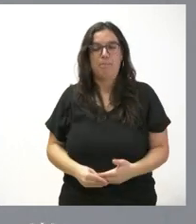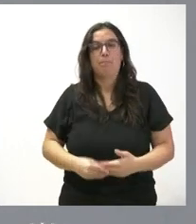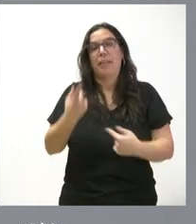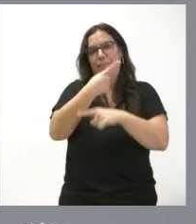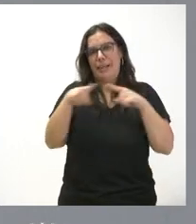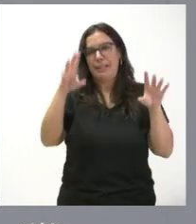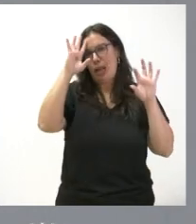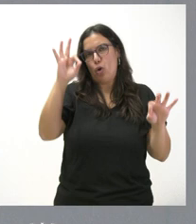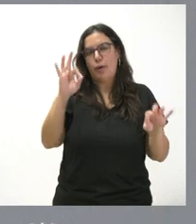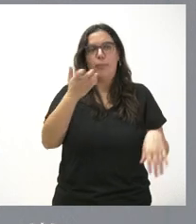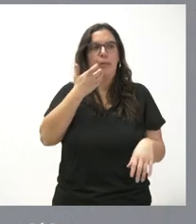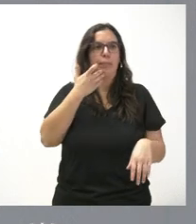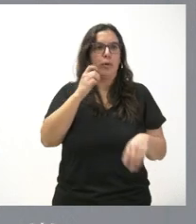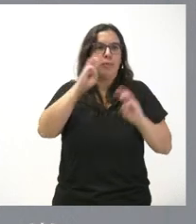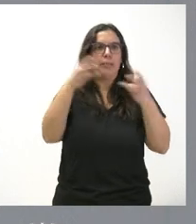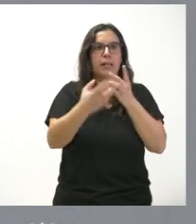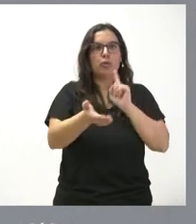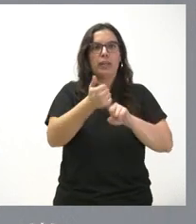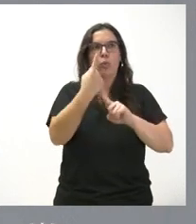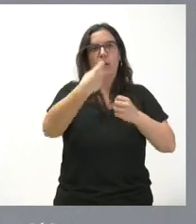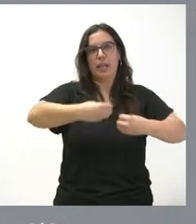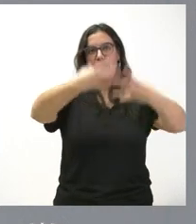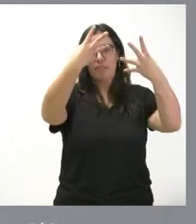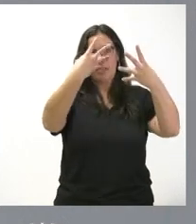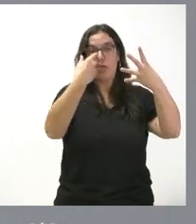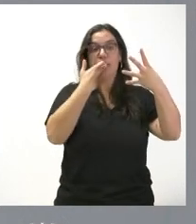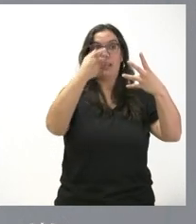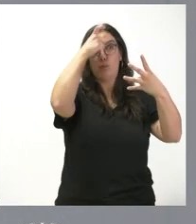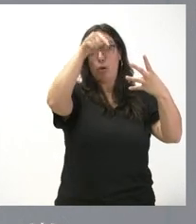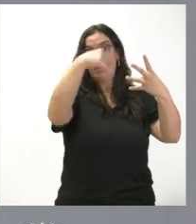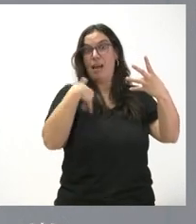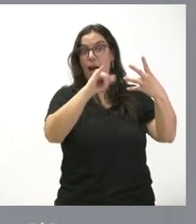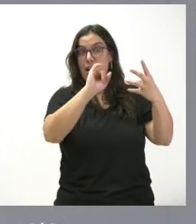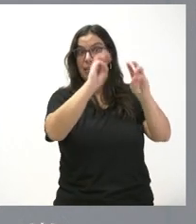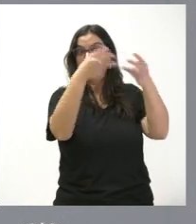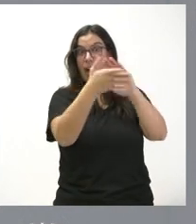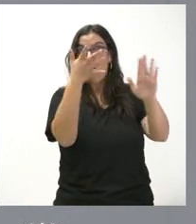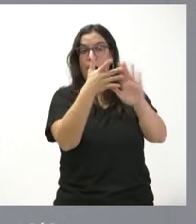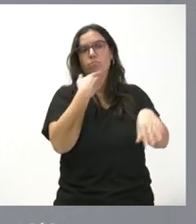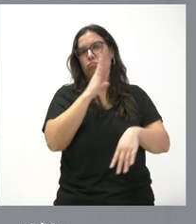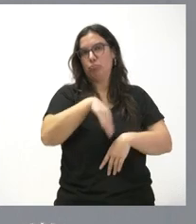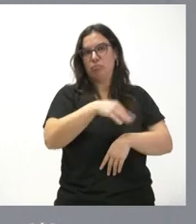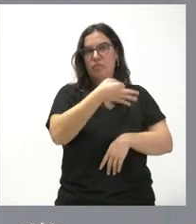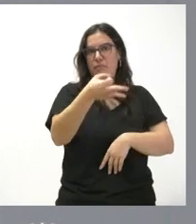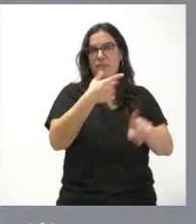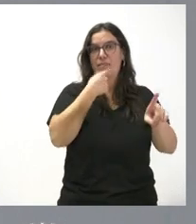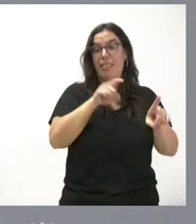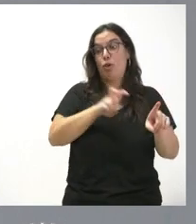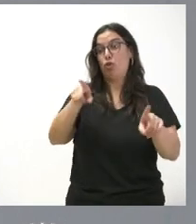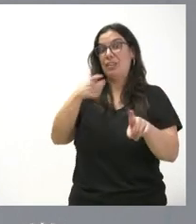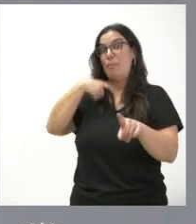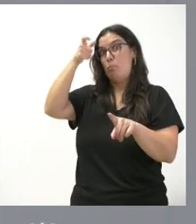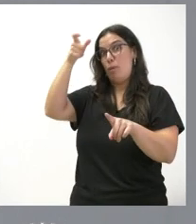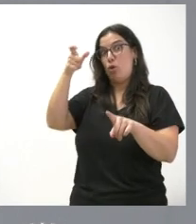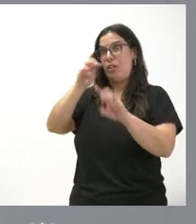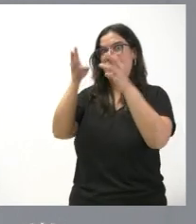lógicamente conectar un edificio dentro de una localidad que ya tiene un servicio de alta capacidad por internet que hacer en una localidad que en sí gracias a